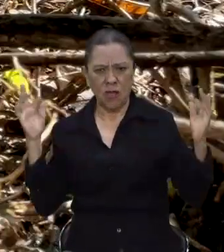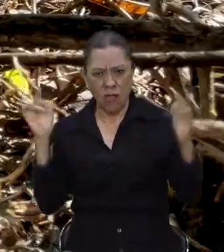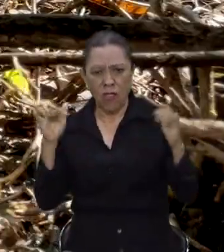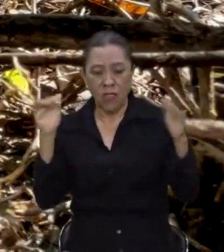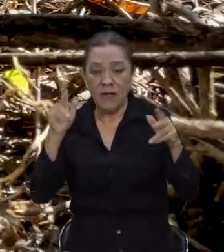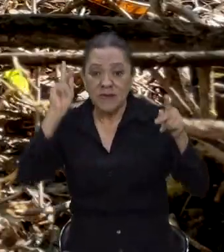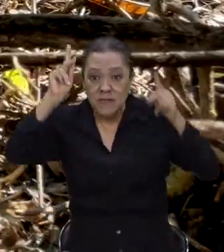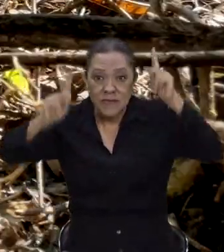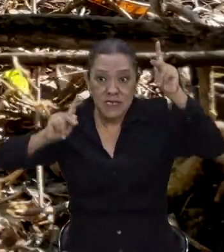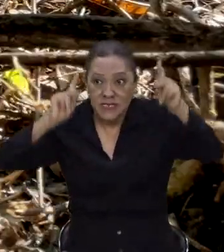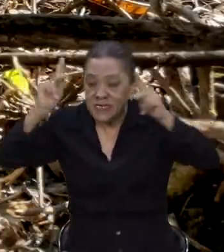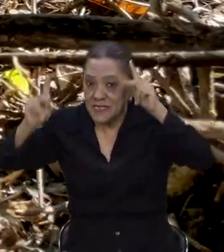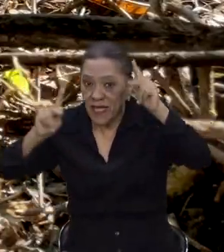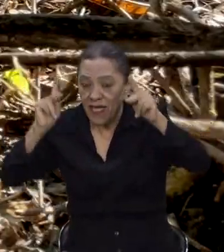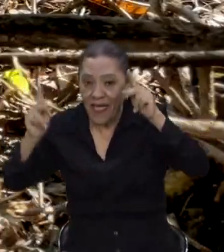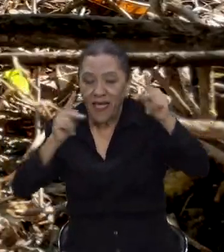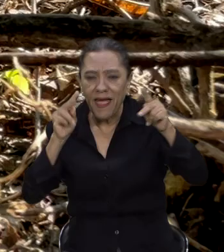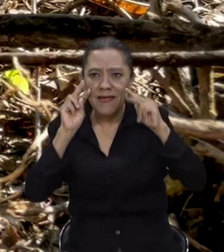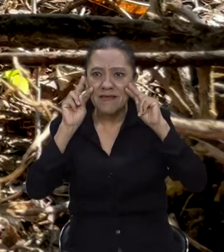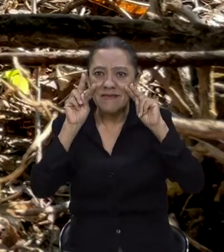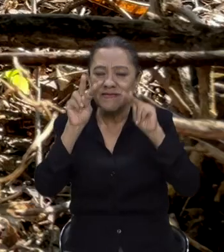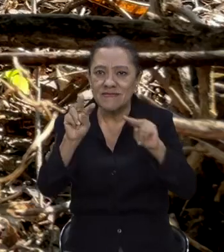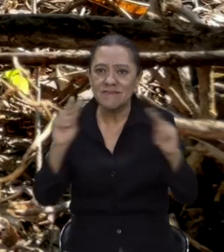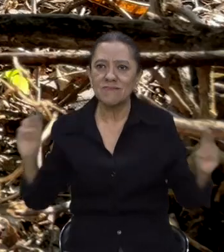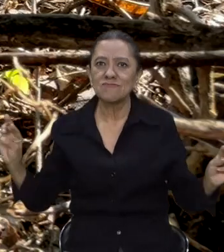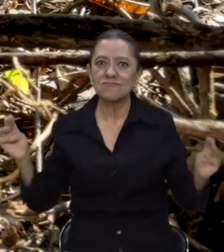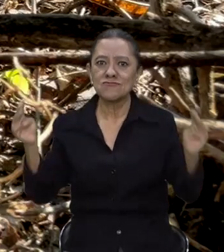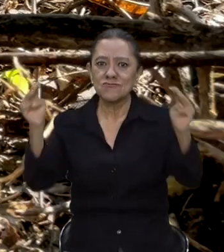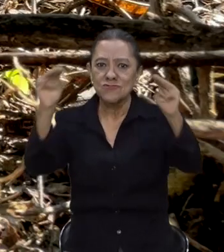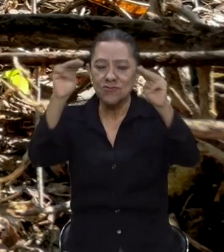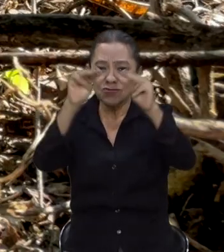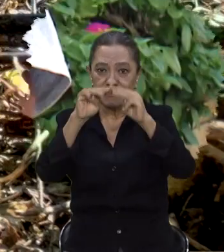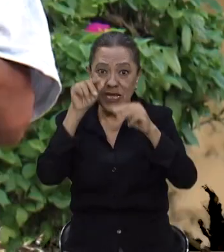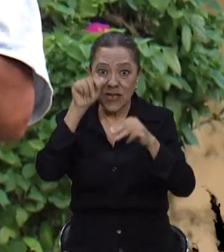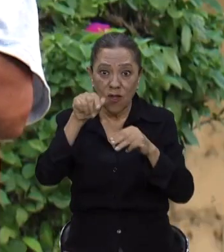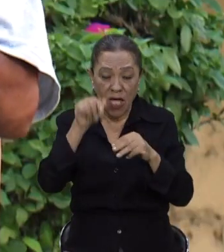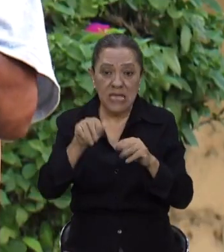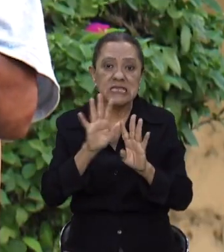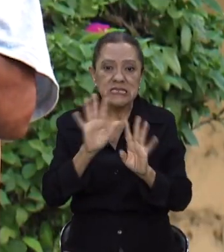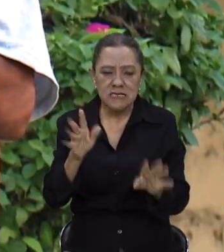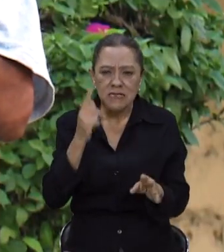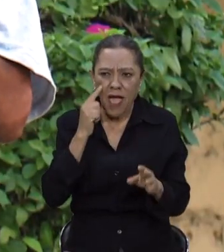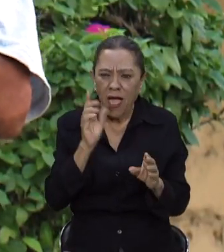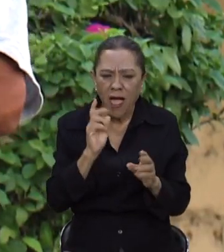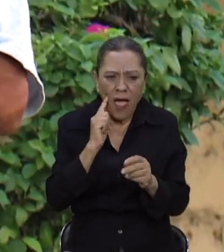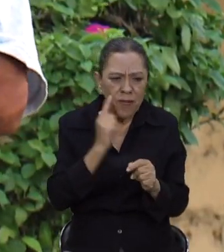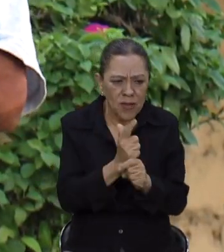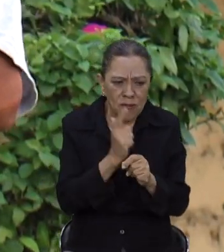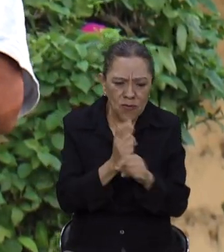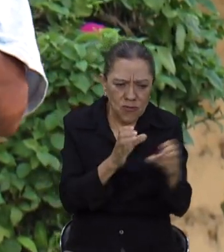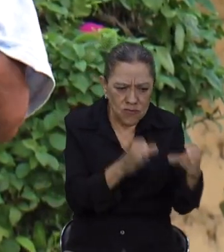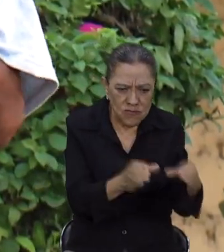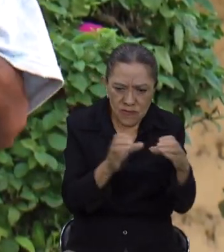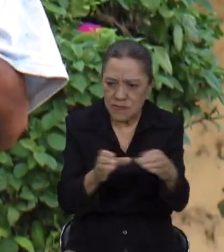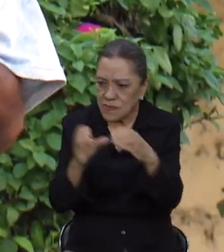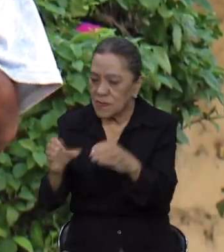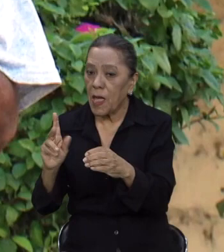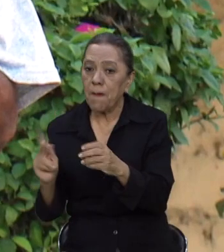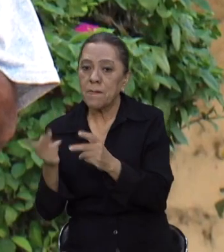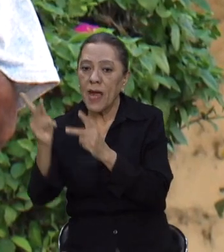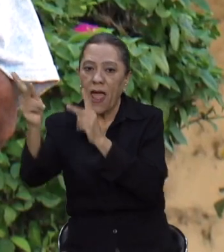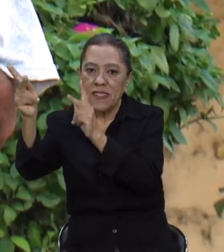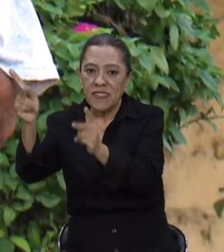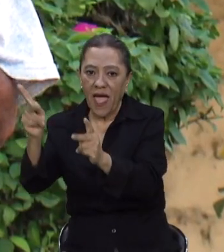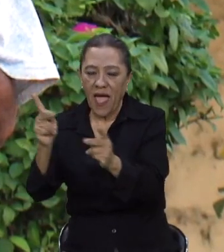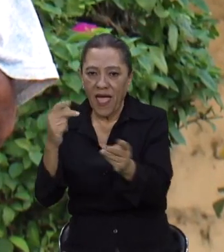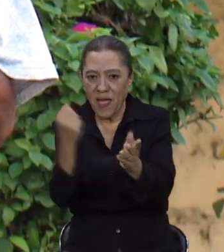con ellos recorriendo el cerro, todo lo que es el área protegida. Anduvimos clasificando las plantas que había